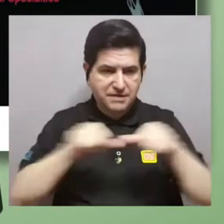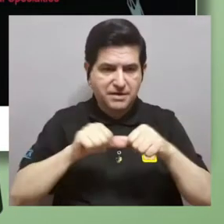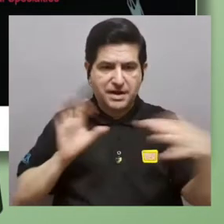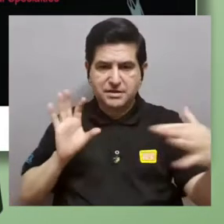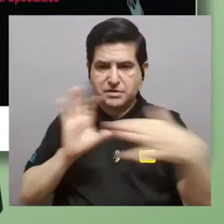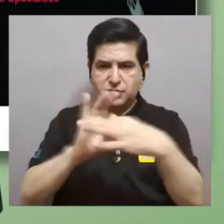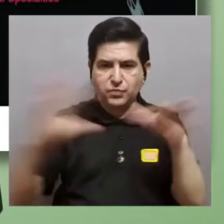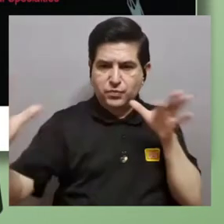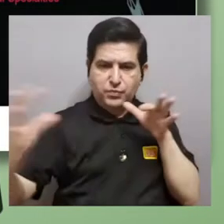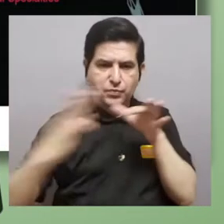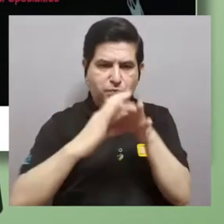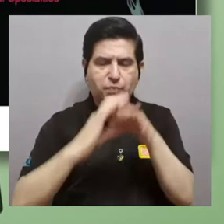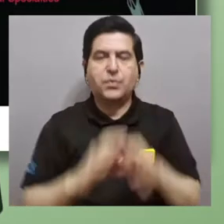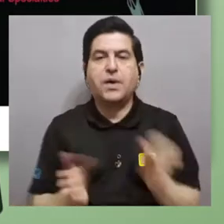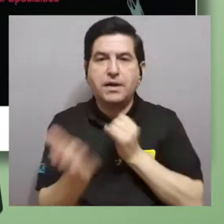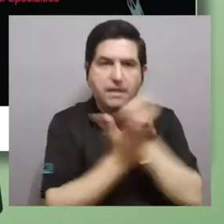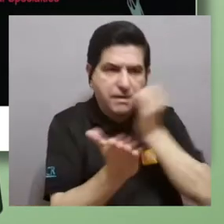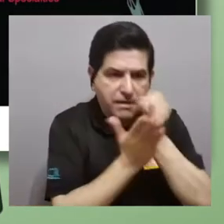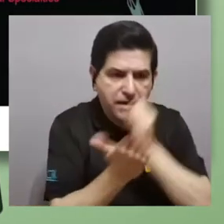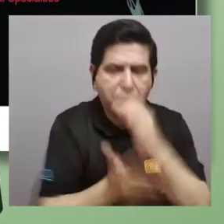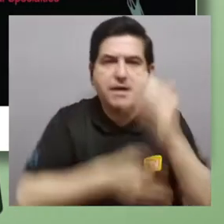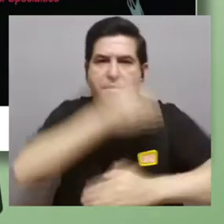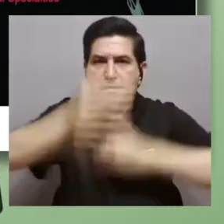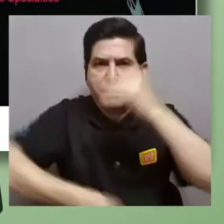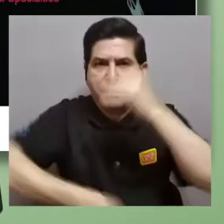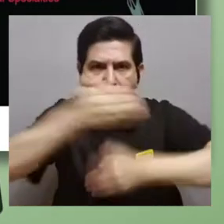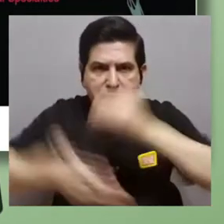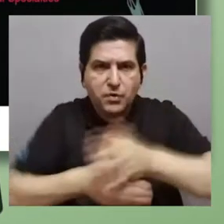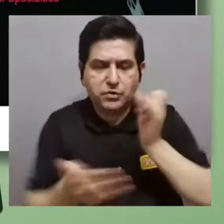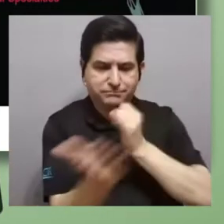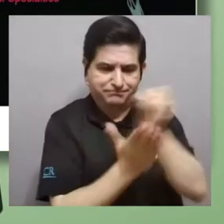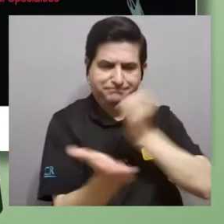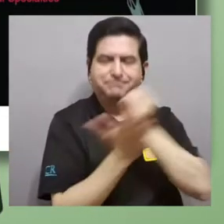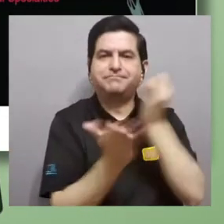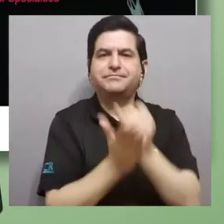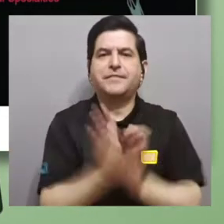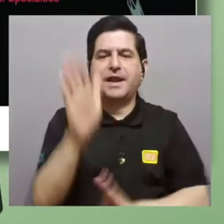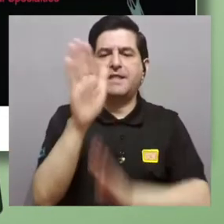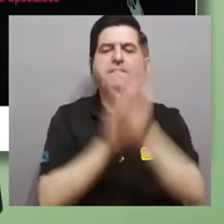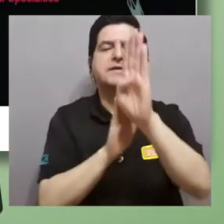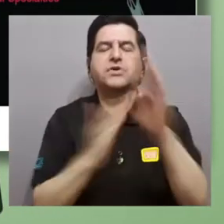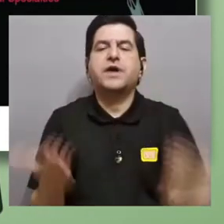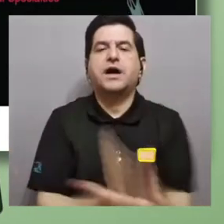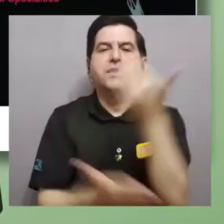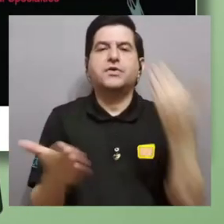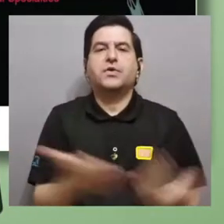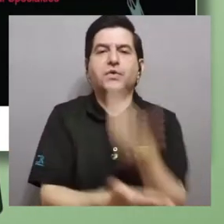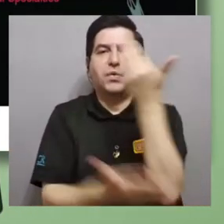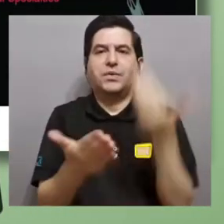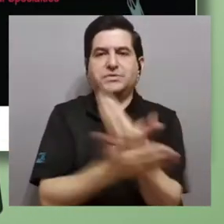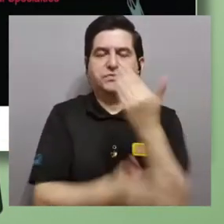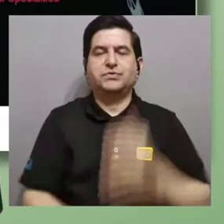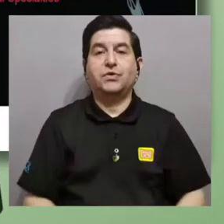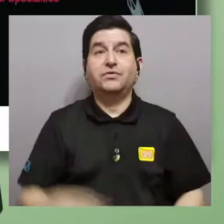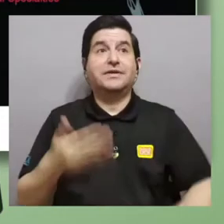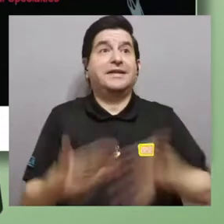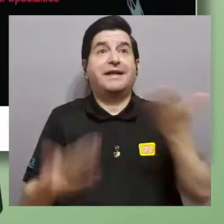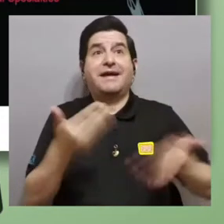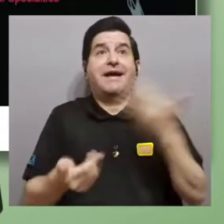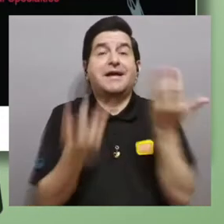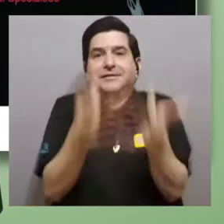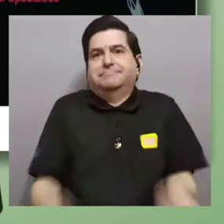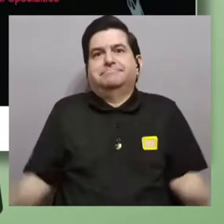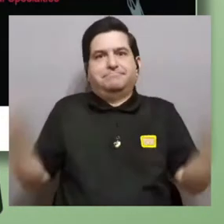distintas áreas en sus investigaciones y en sus procesos de investigación, desarrollo e innovación, que son